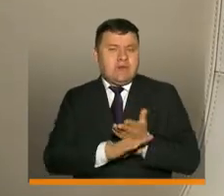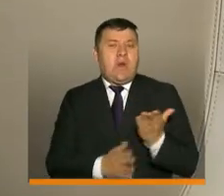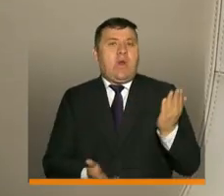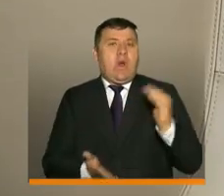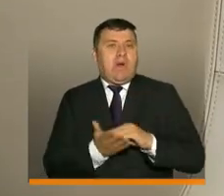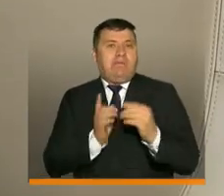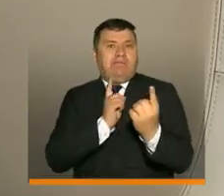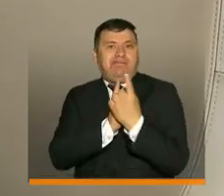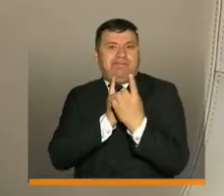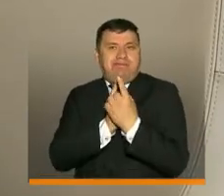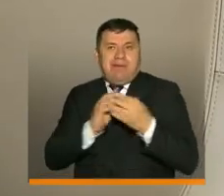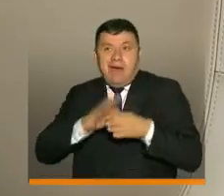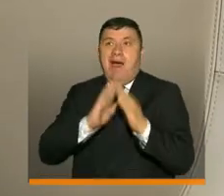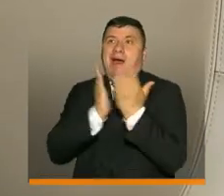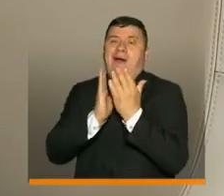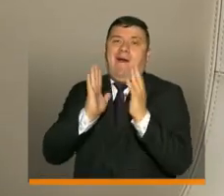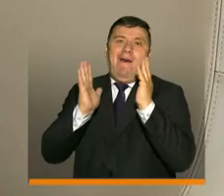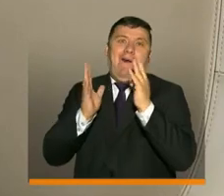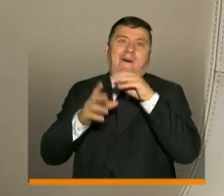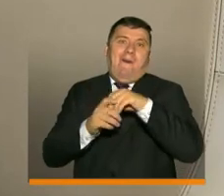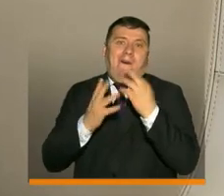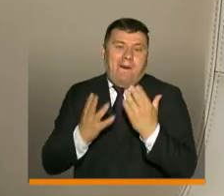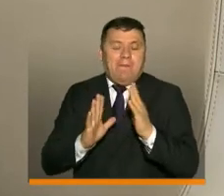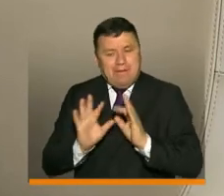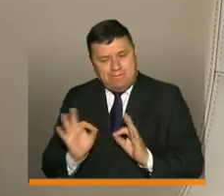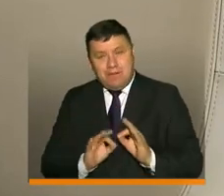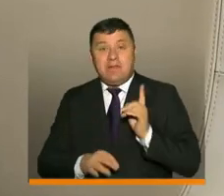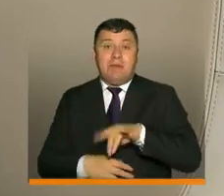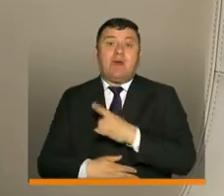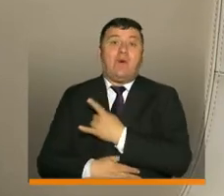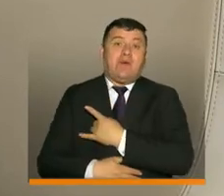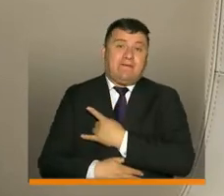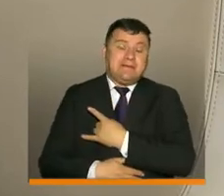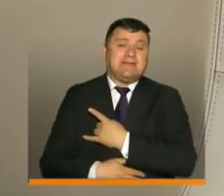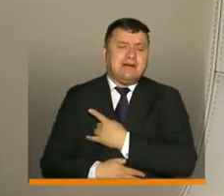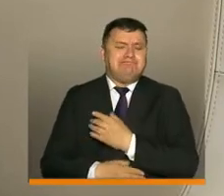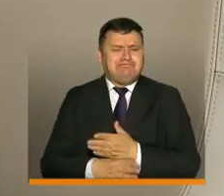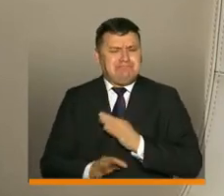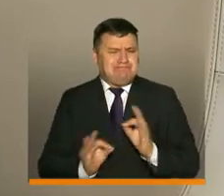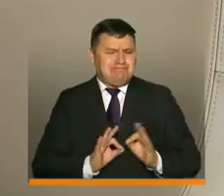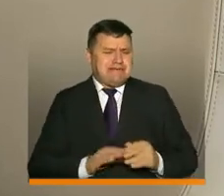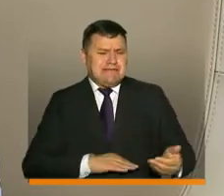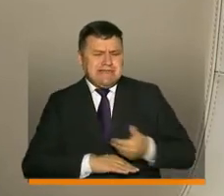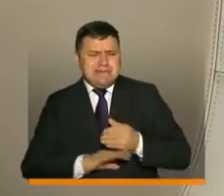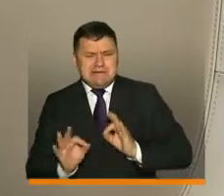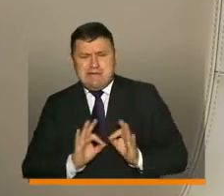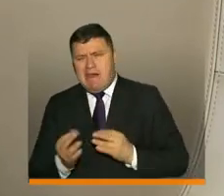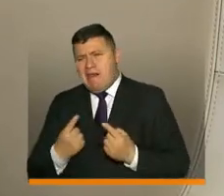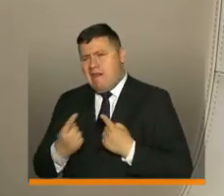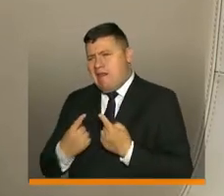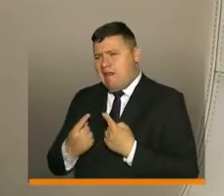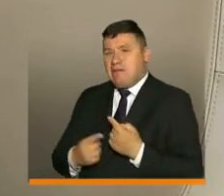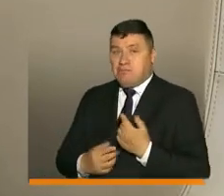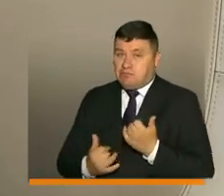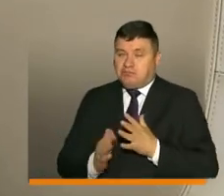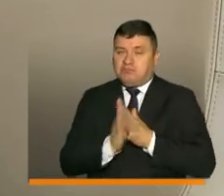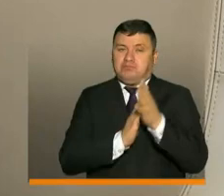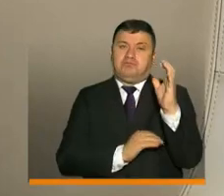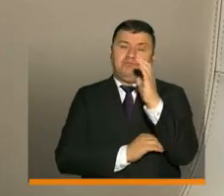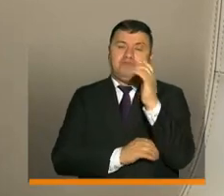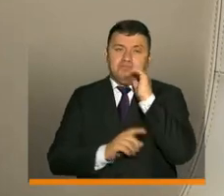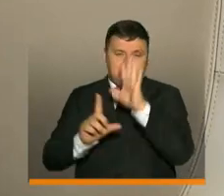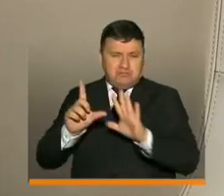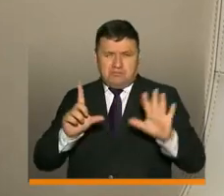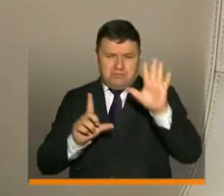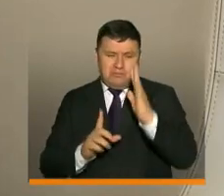volvernos a encontrar y también, presidente, igual en educación superior, también se ha hecho un proceso muy riguroso y vale la pena contarle a los colombianos en las